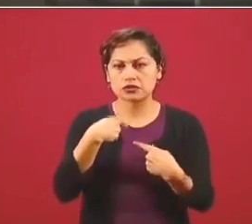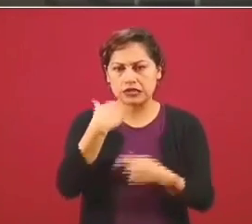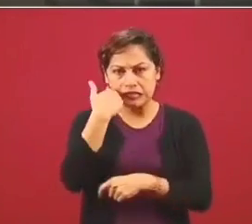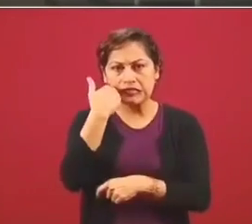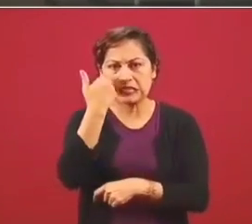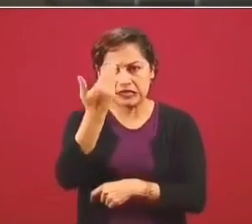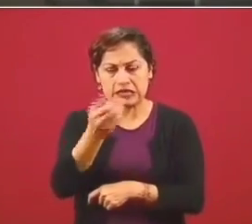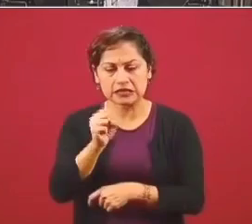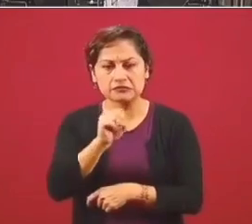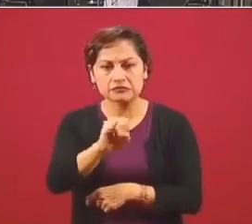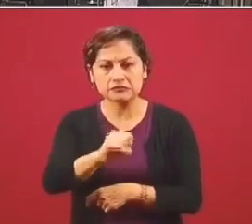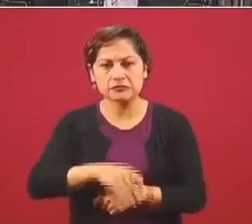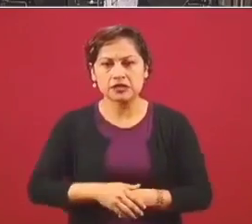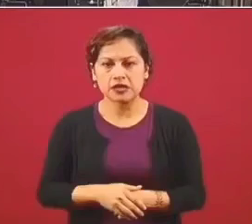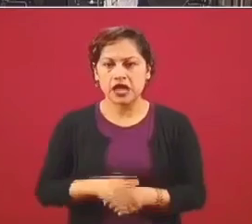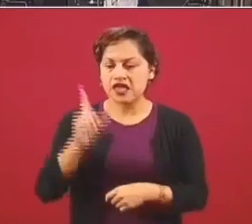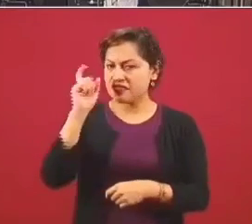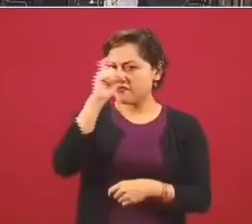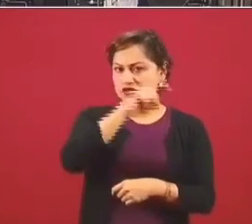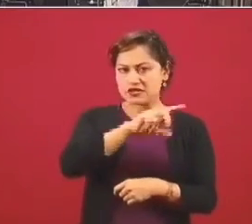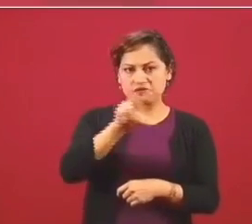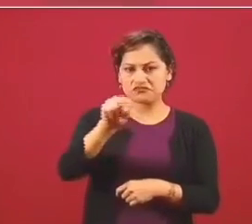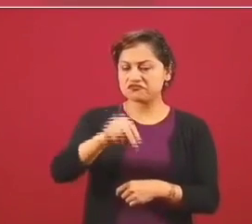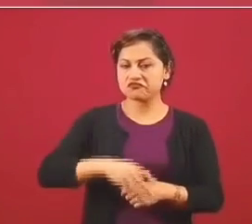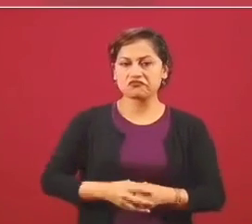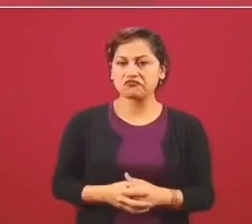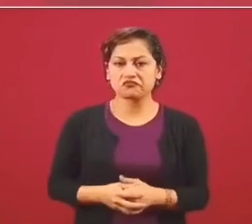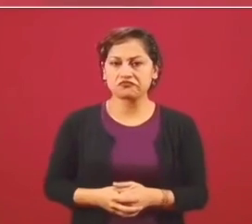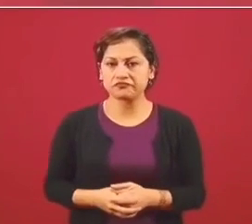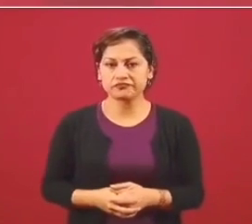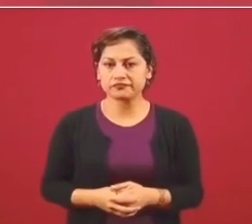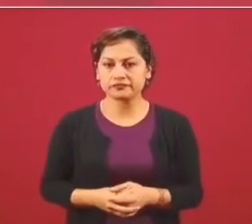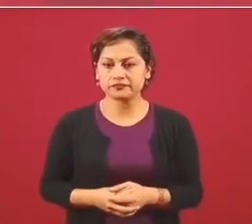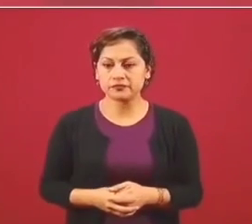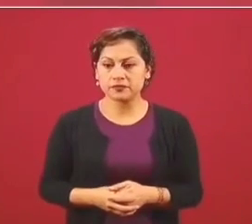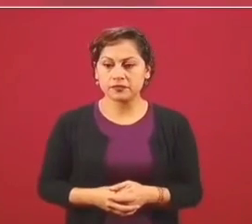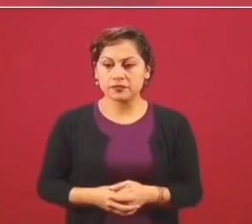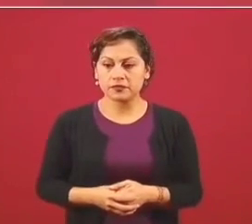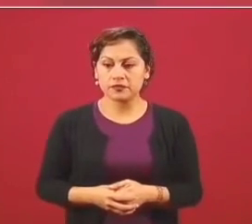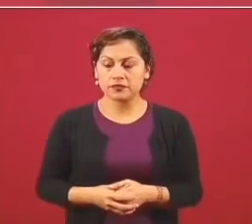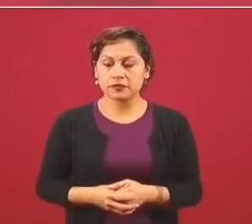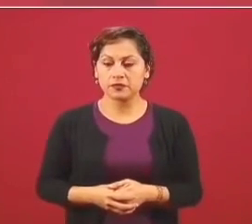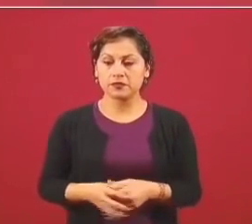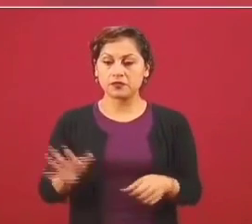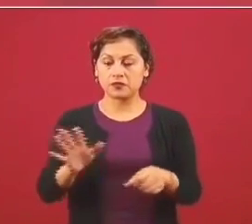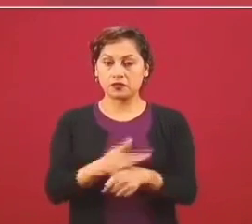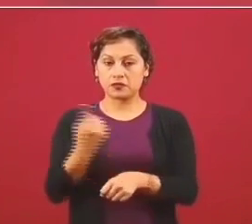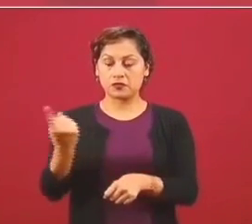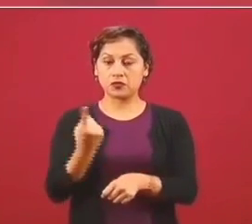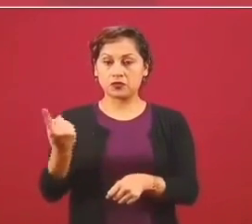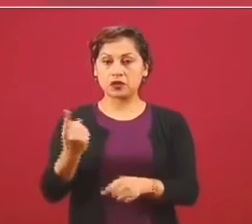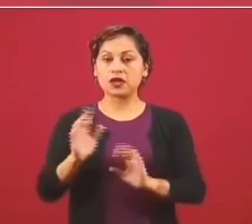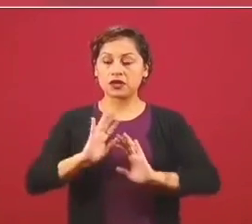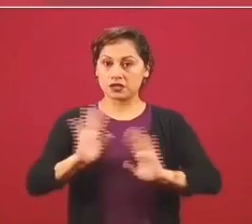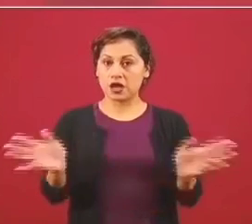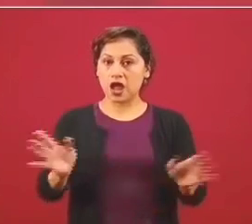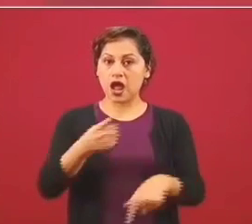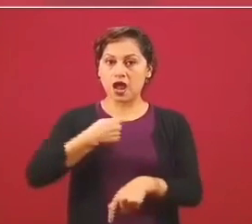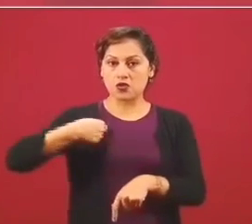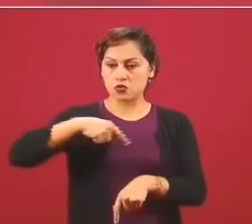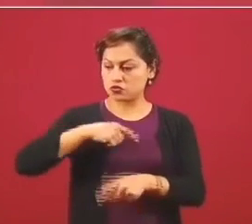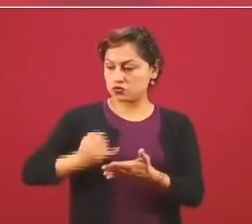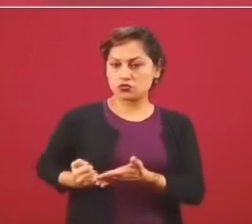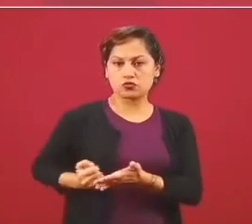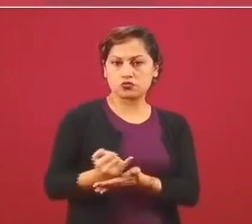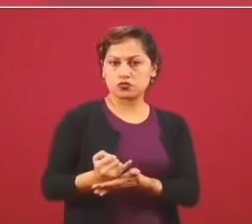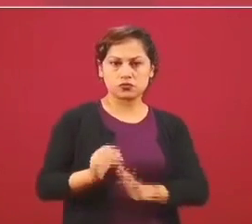no va a ser difícil, porque ya tomamos la decisión.